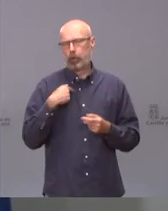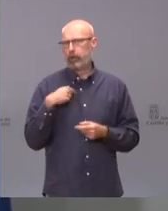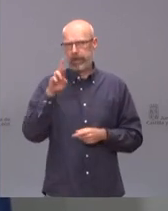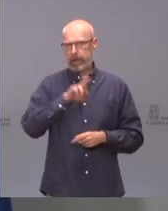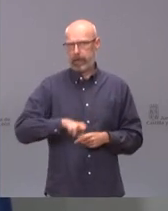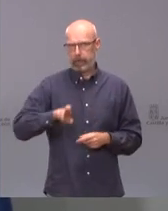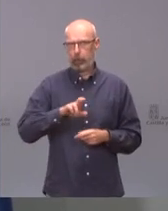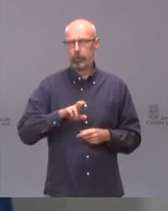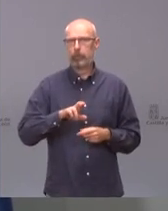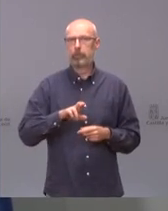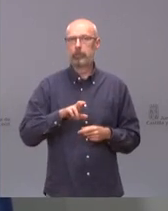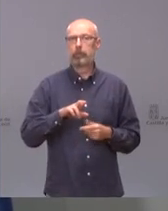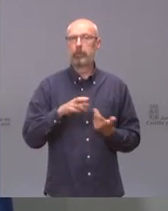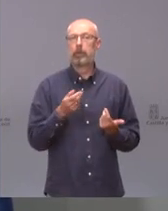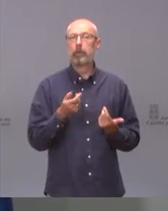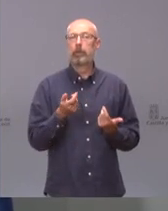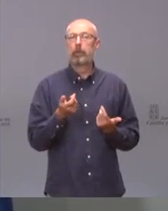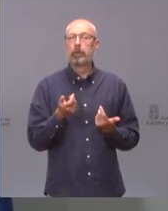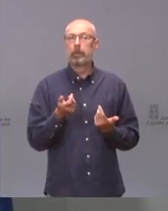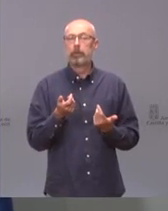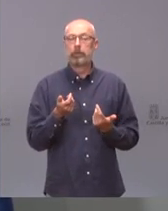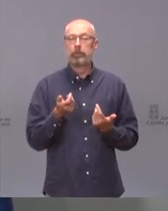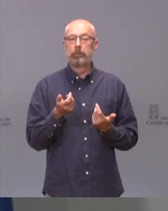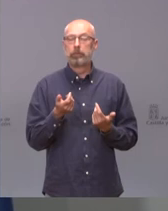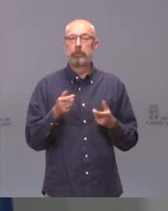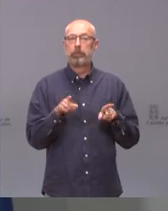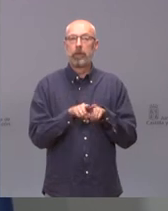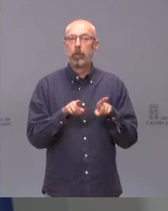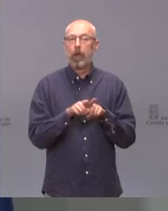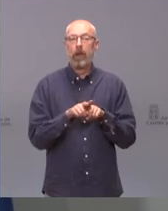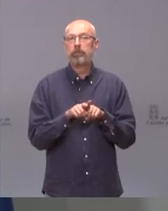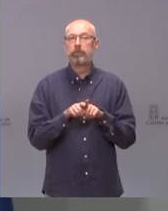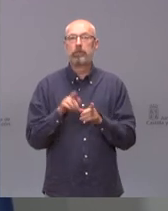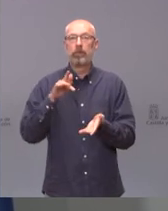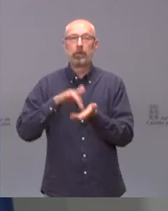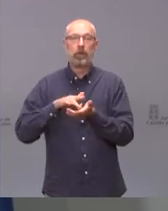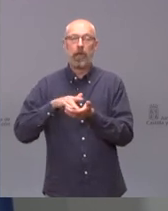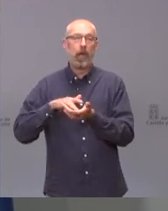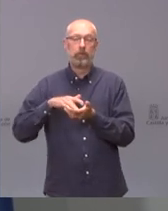veremos cuando llegue el día. No sería el primer anuncio del presidente en incumplirse, ¿verdad?